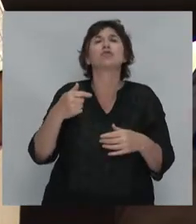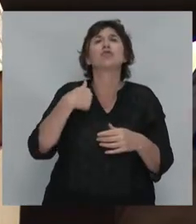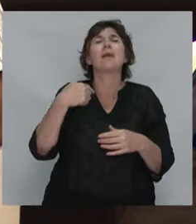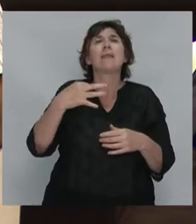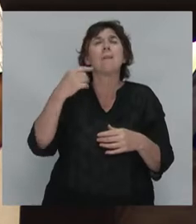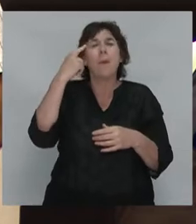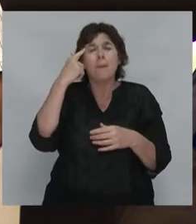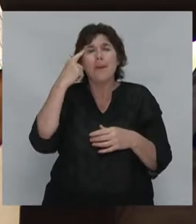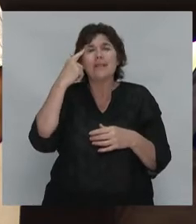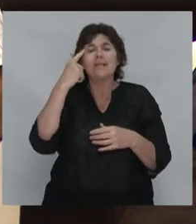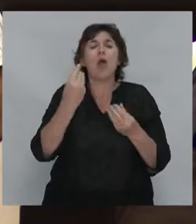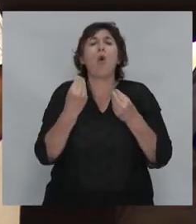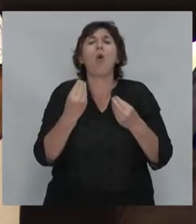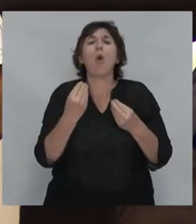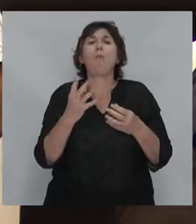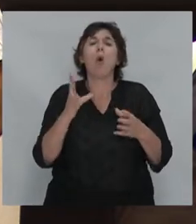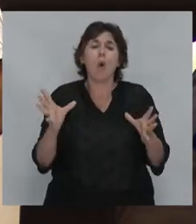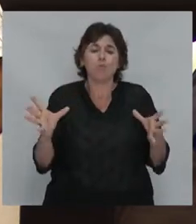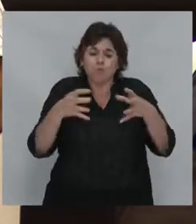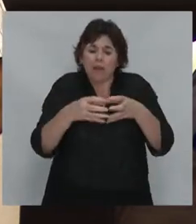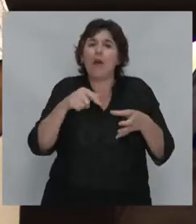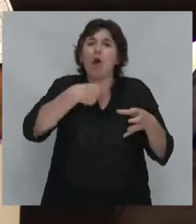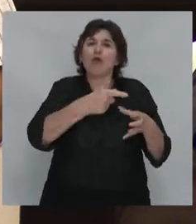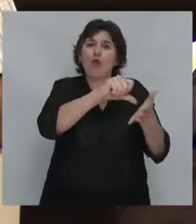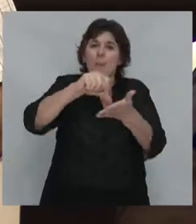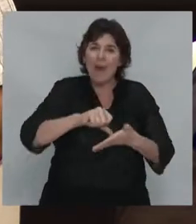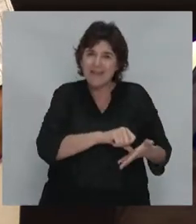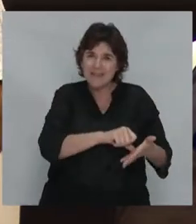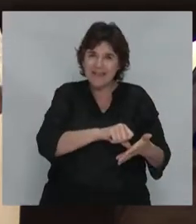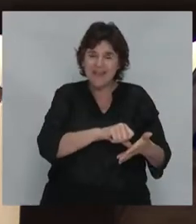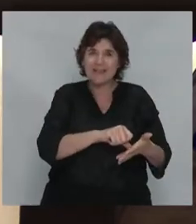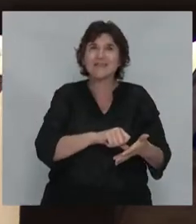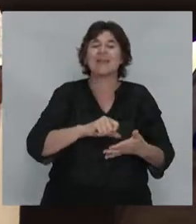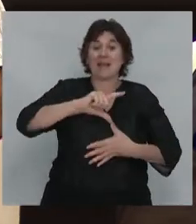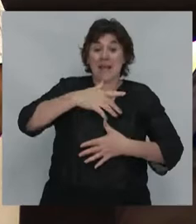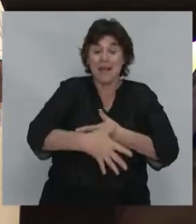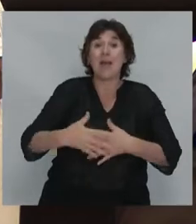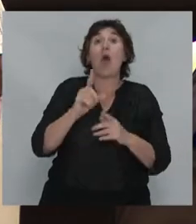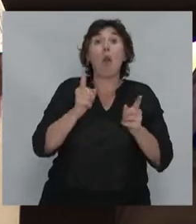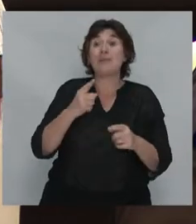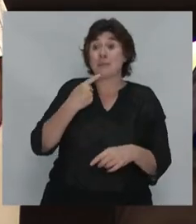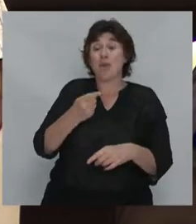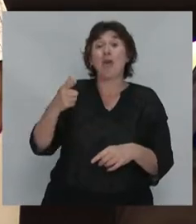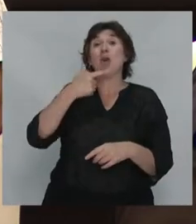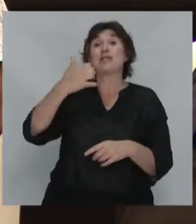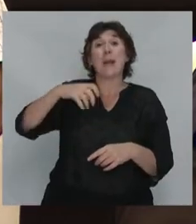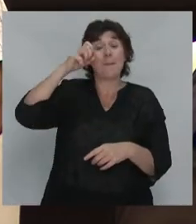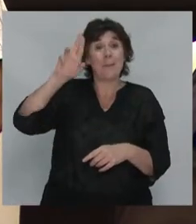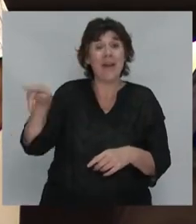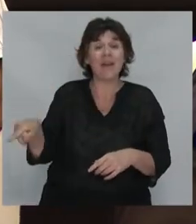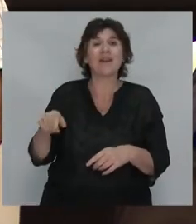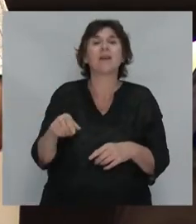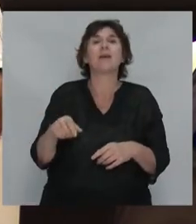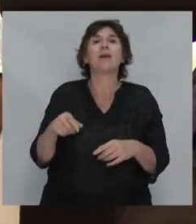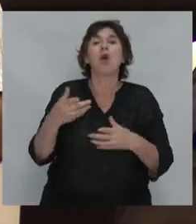qué integración regional es posible. Tenemos que recrear, como lo señaló Samper aquí, la colaboración